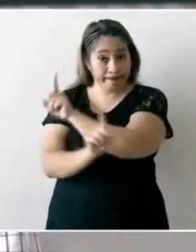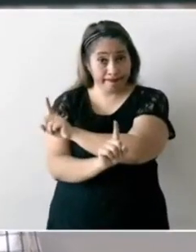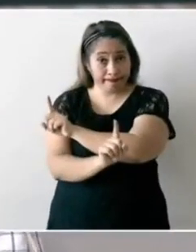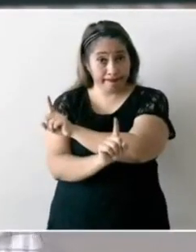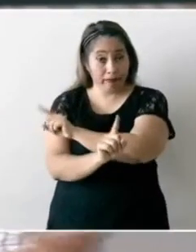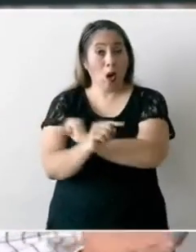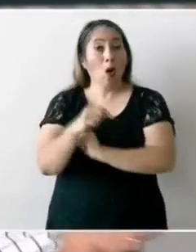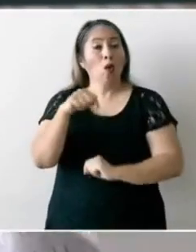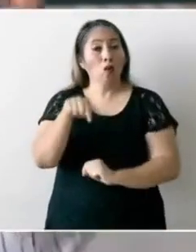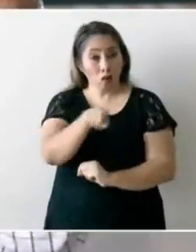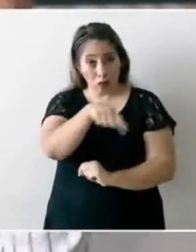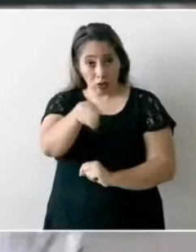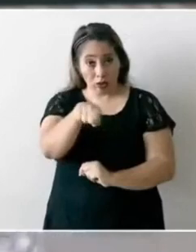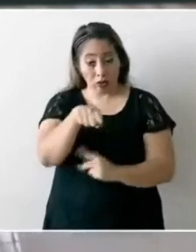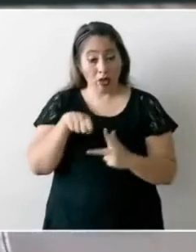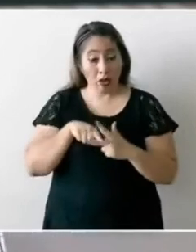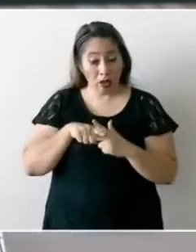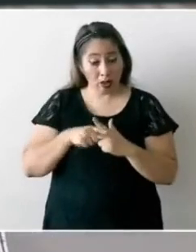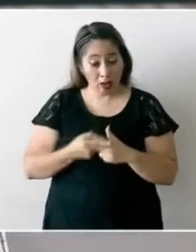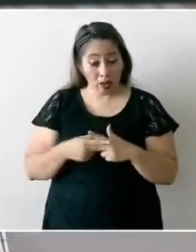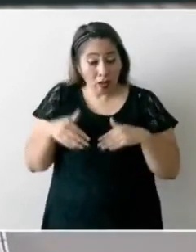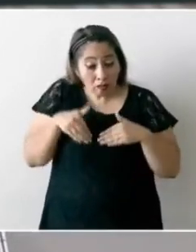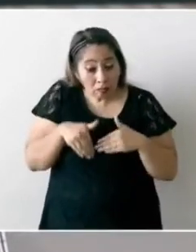Estamos iniciando esta obra.